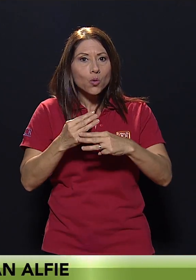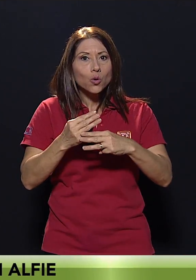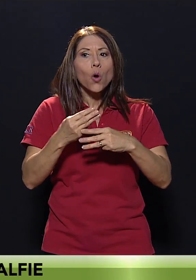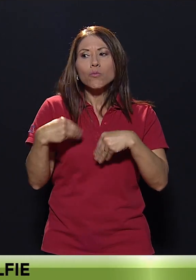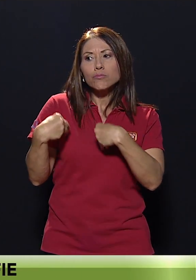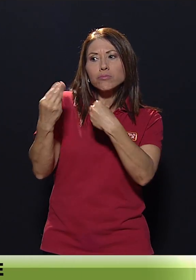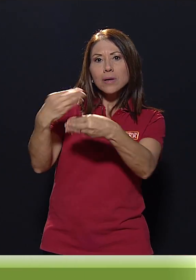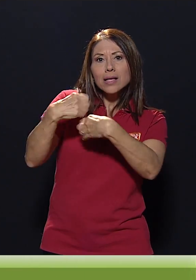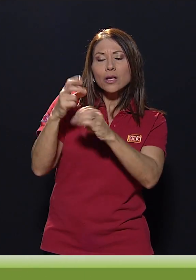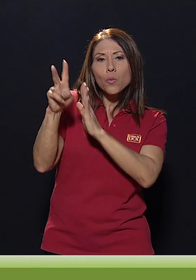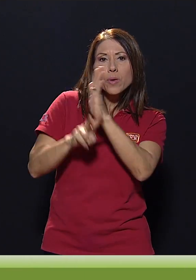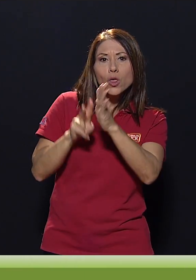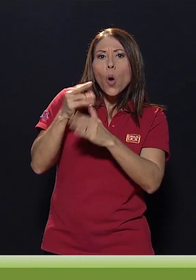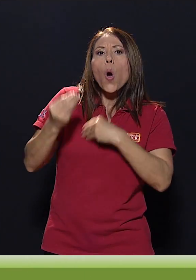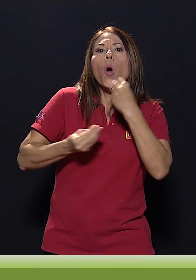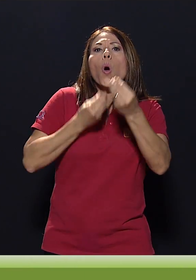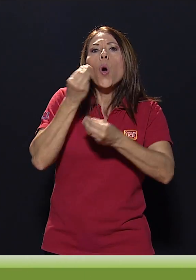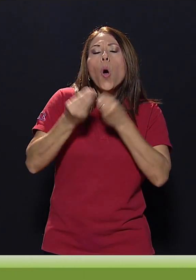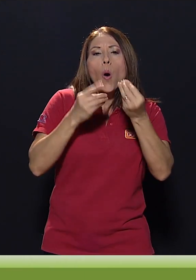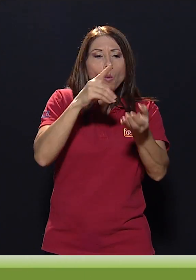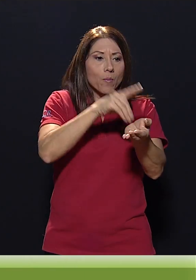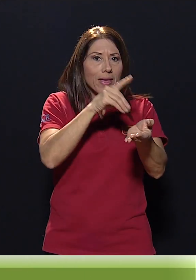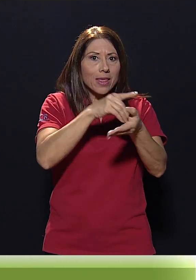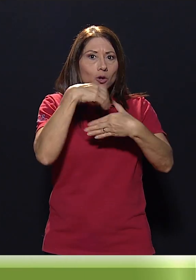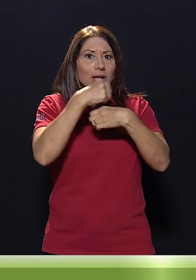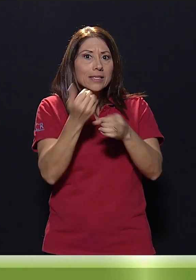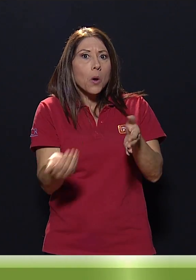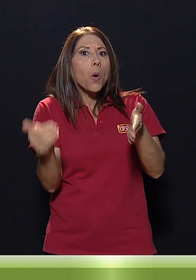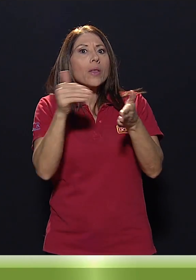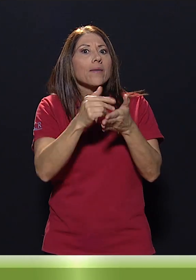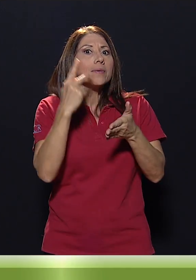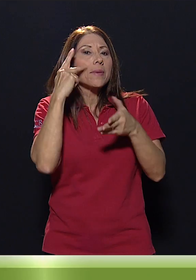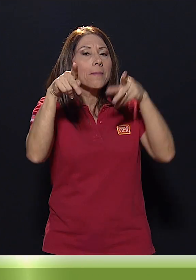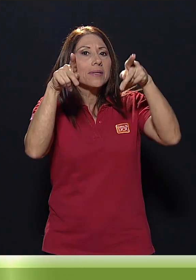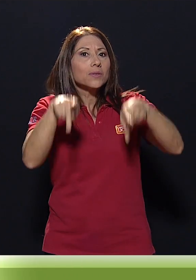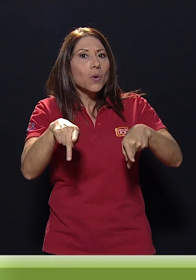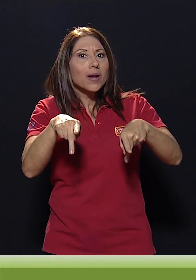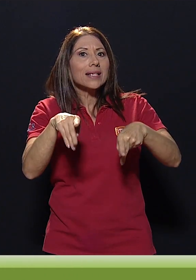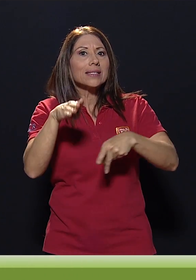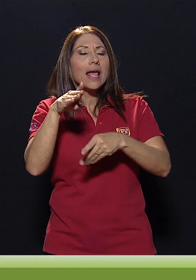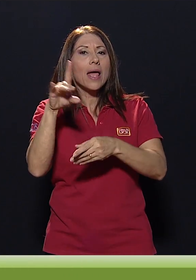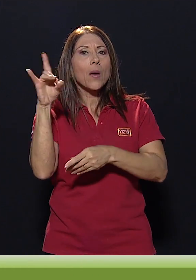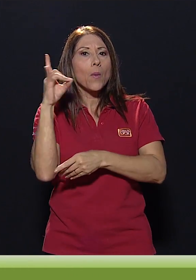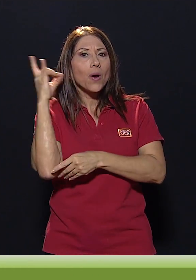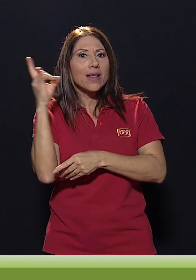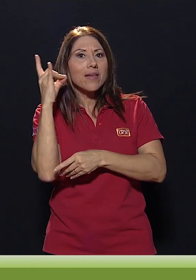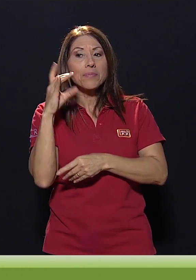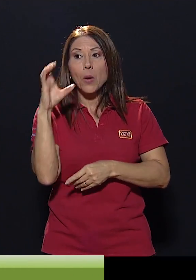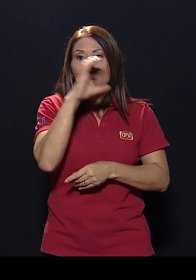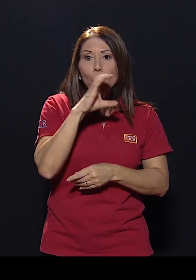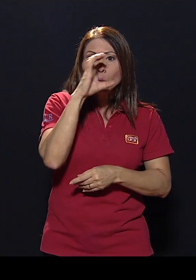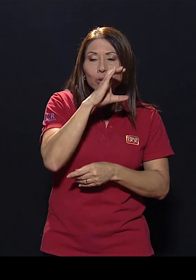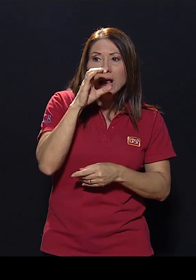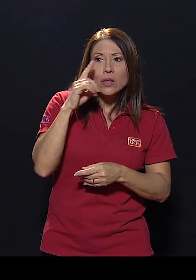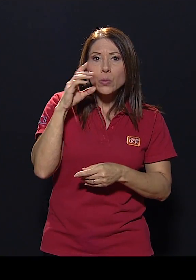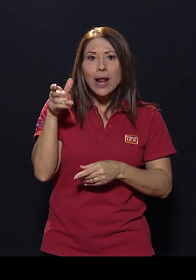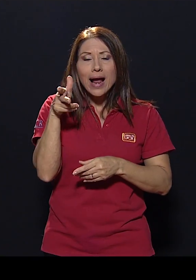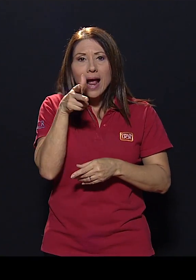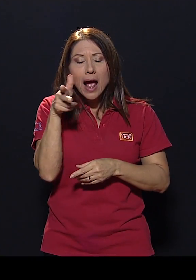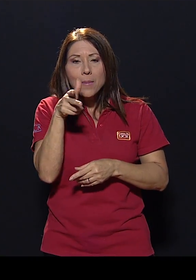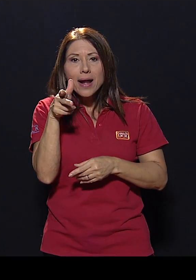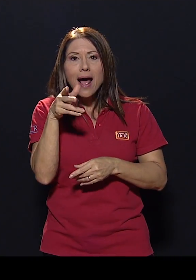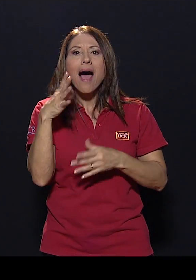devuelven la vista a pacientes del antiplano boliviano. En búsqueda de una cámara, Sebas conoce a Gabor Bene,